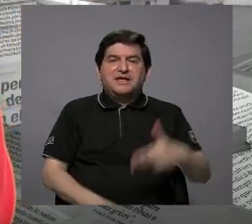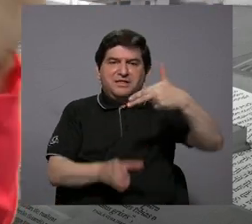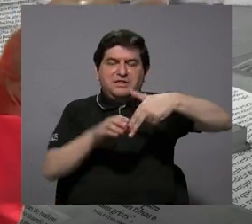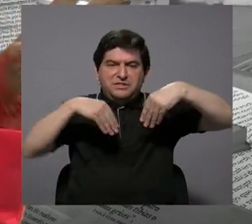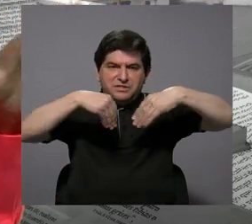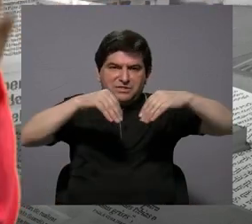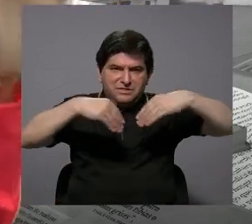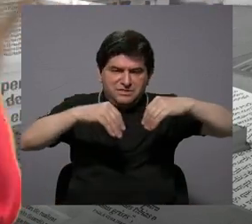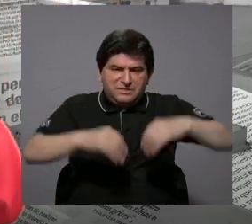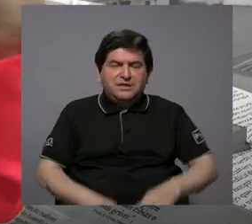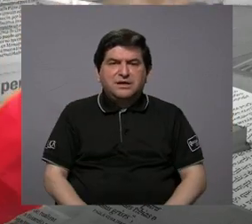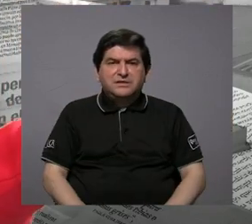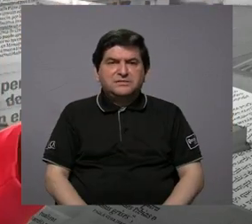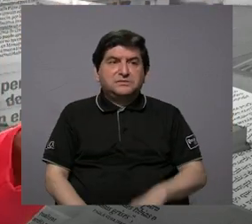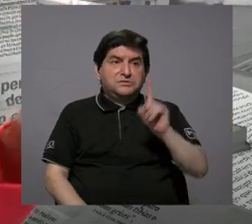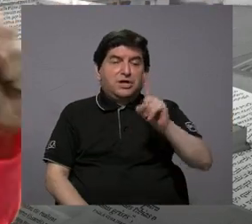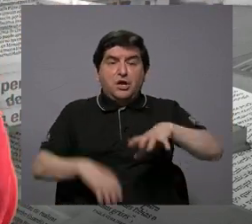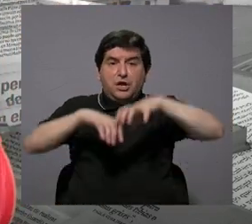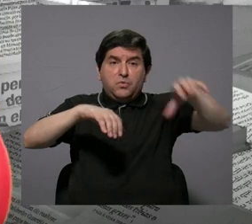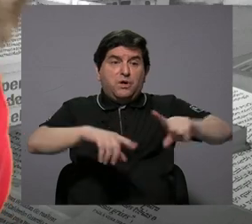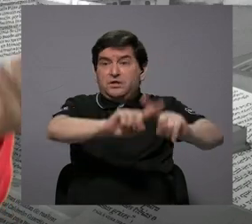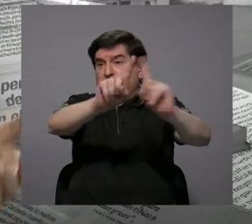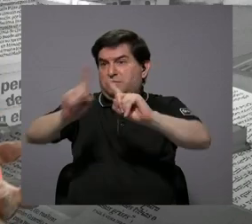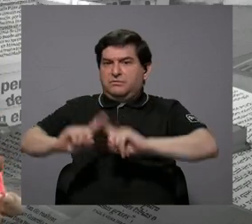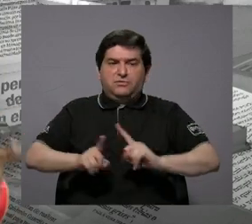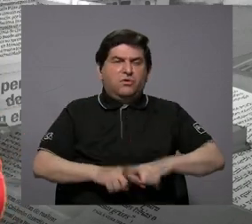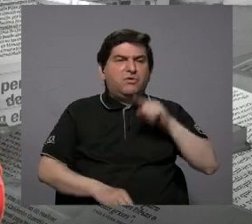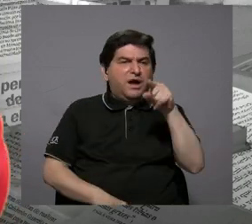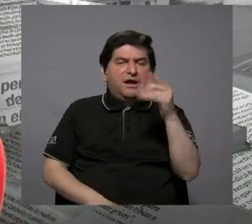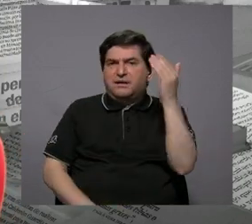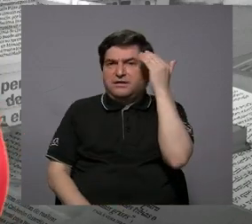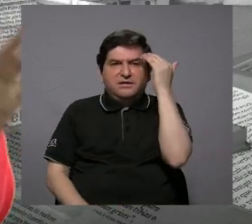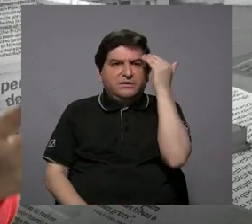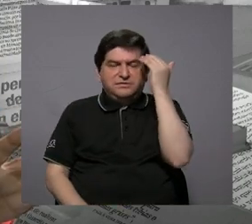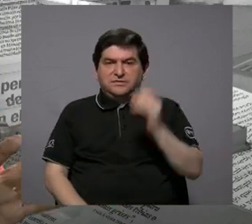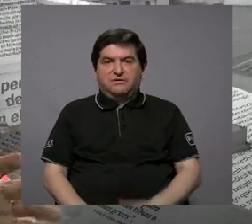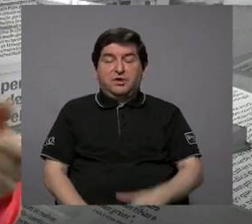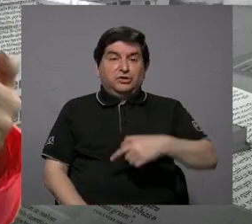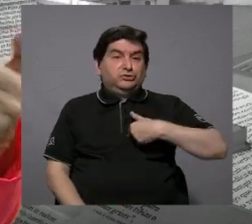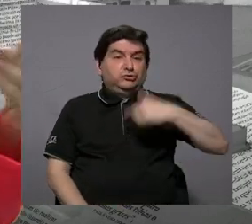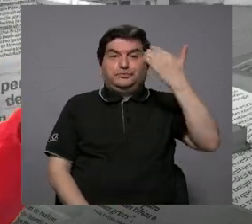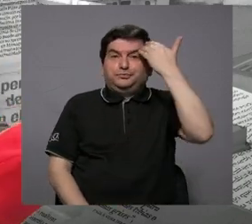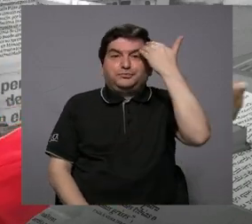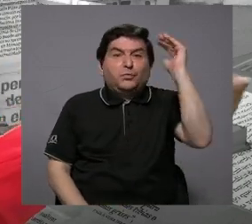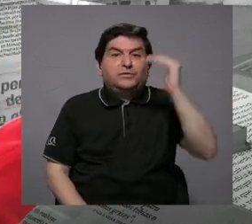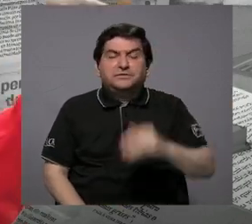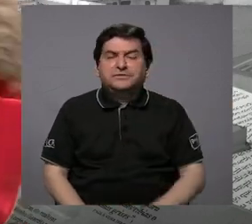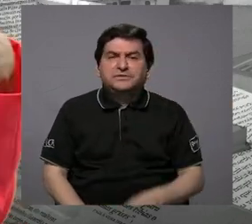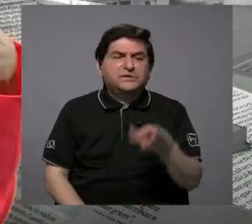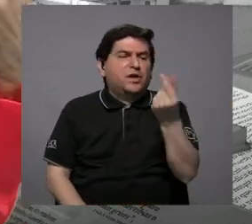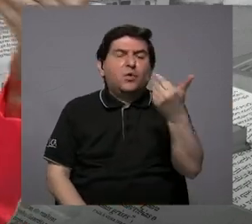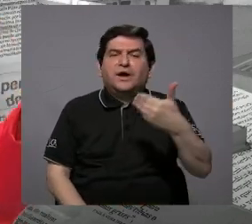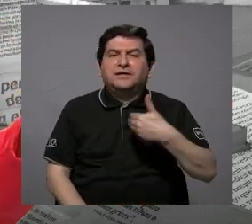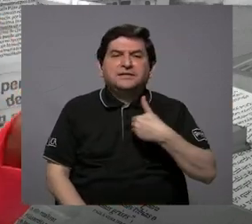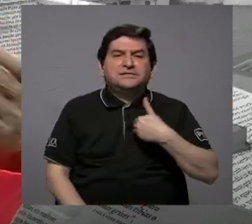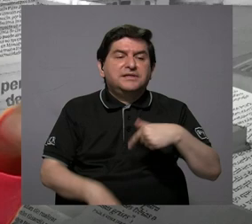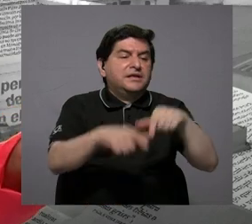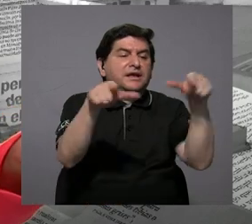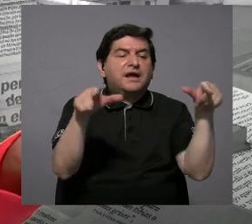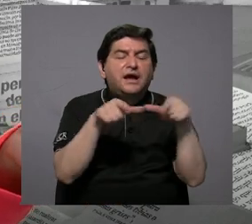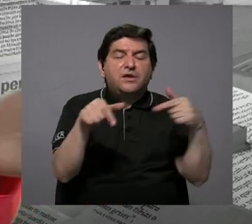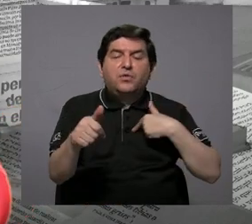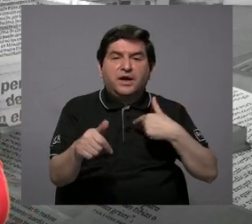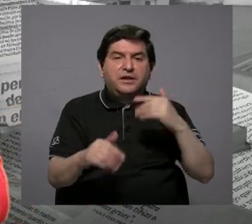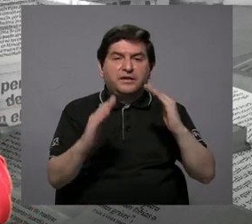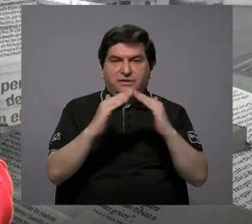un cantón, hay varias. En esto no sabemos, yo al menos no sé cuántas dispondré en el lugar por